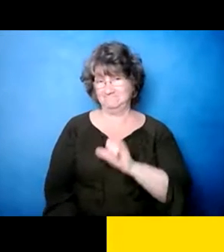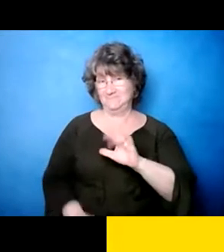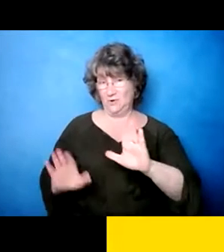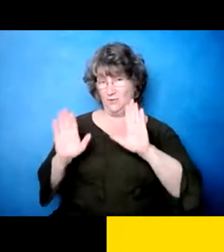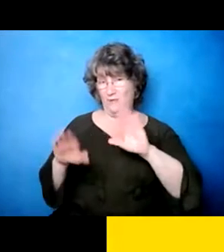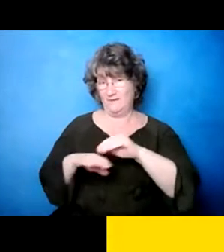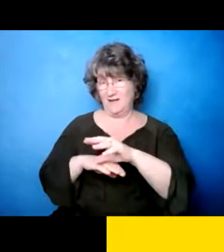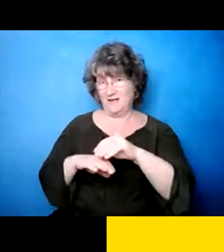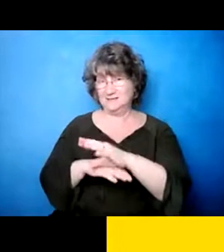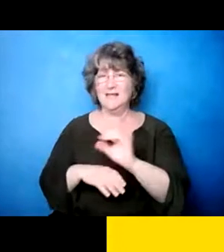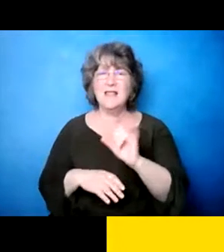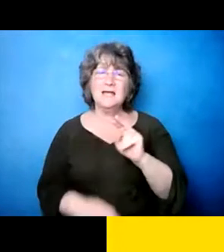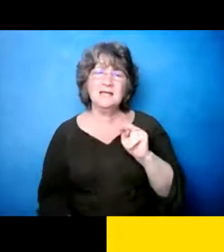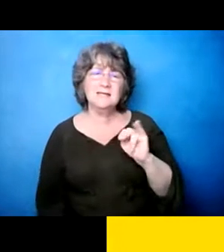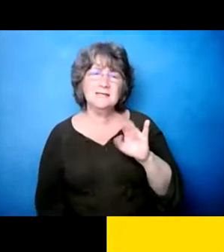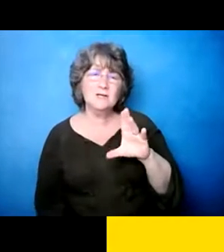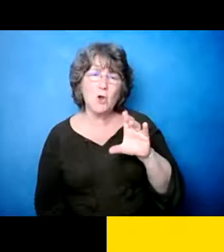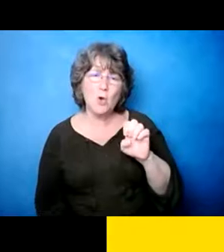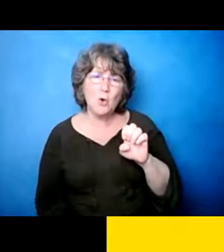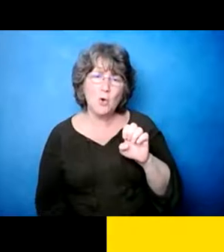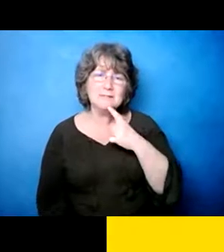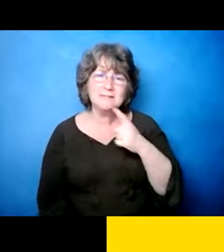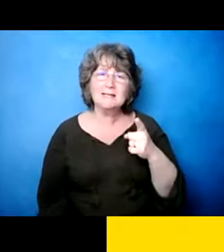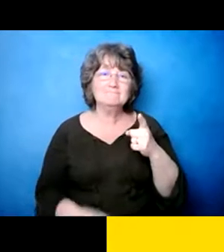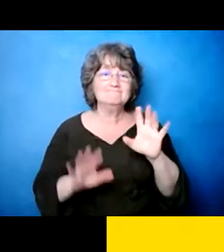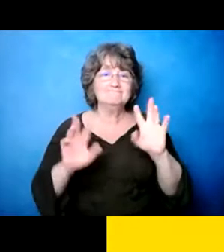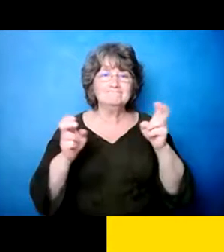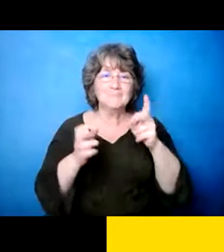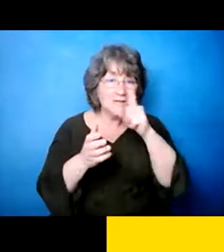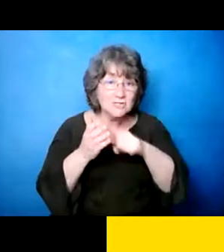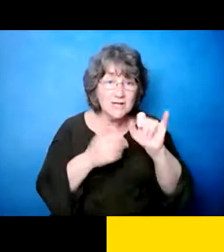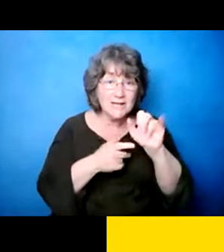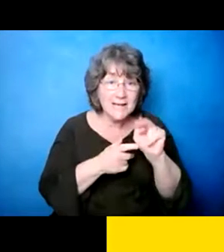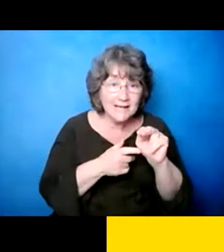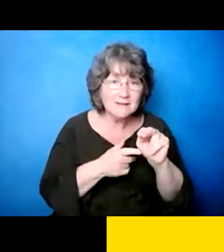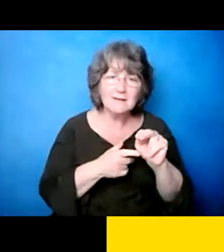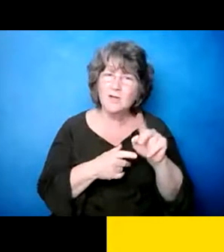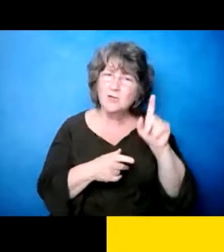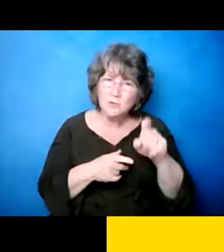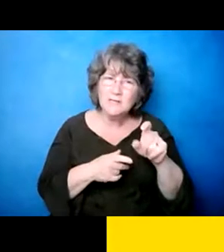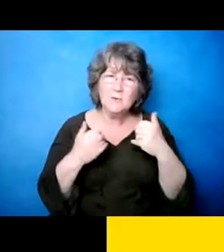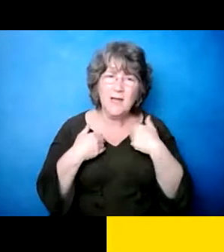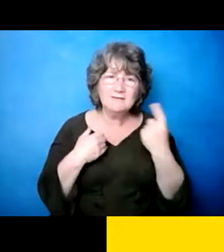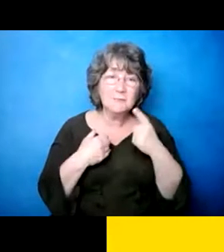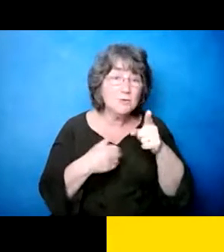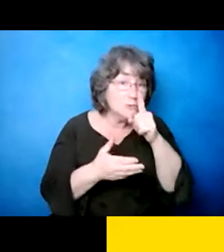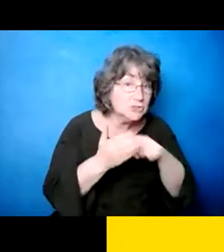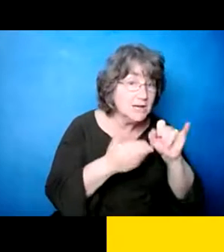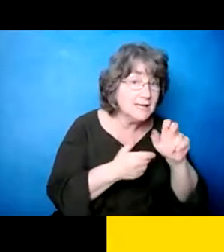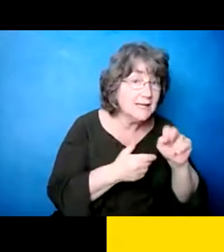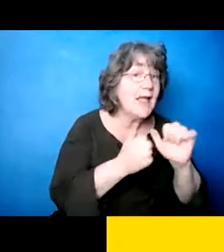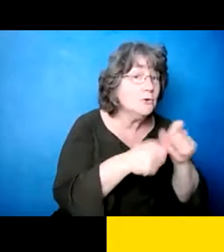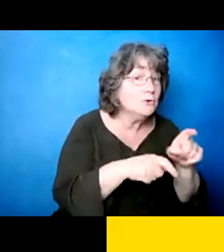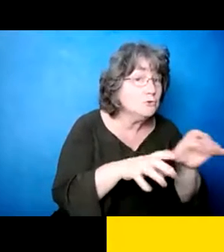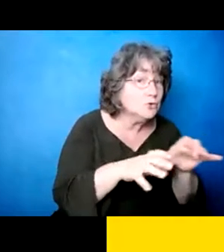también me hace mencionar de lo que hizo en el coche que hace alguien uno debe estar chequeando por lo